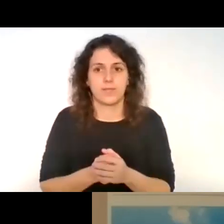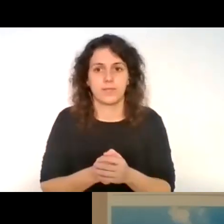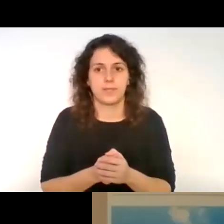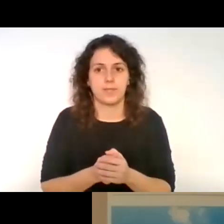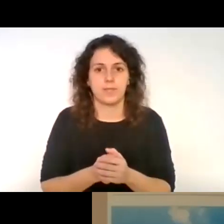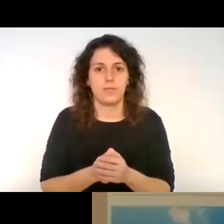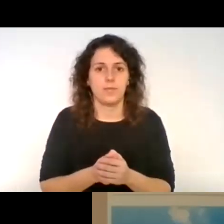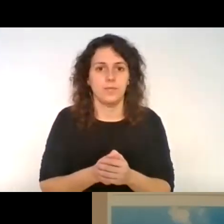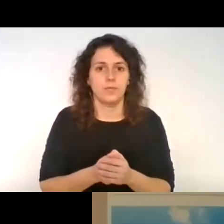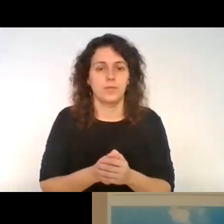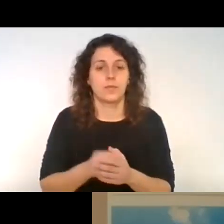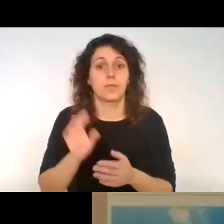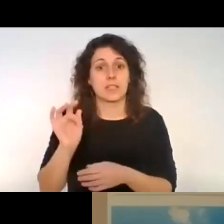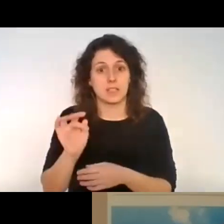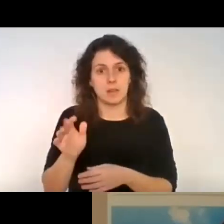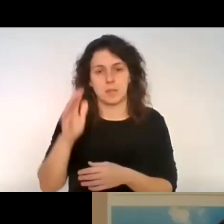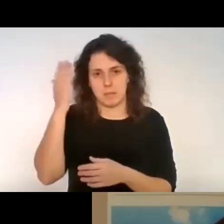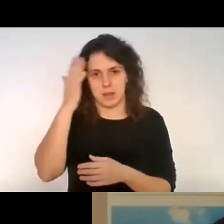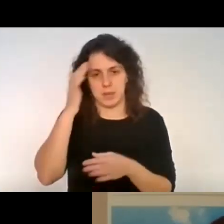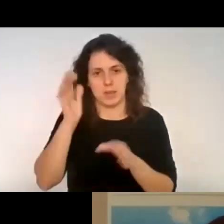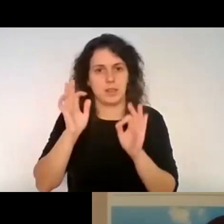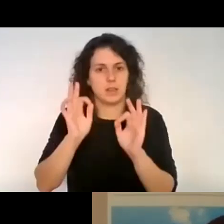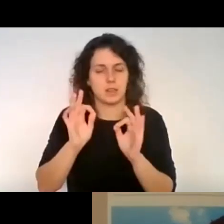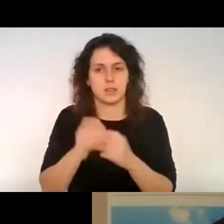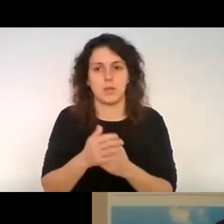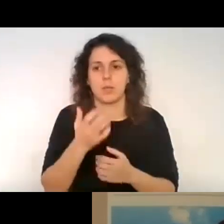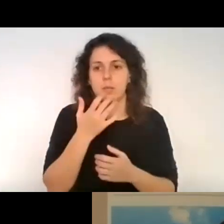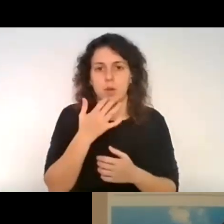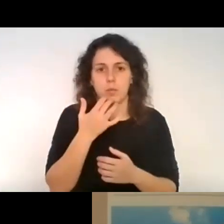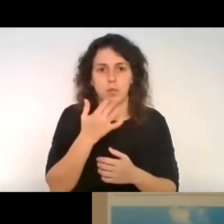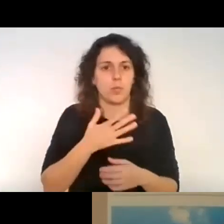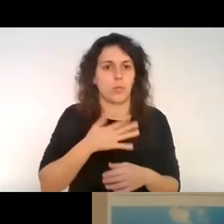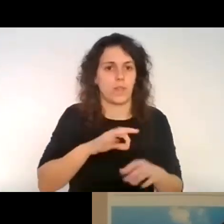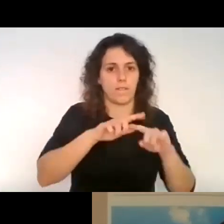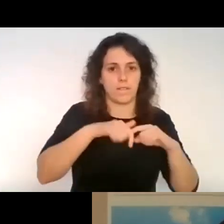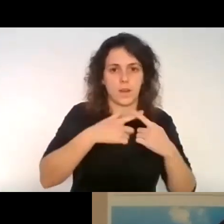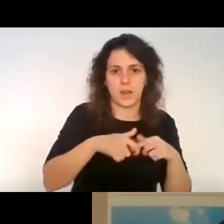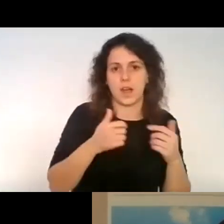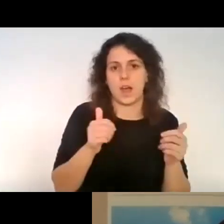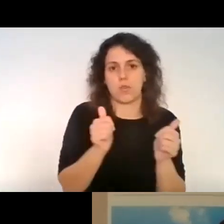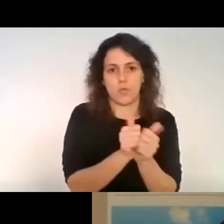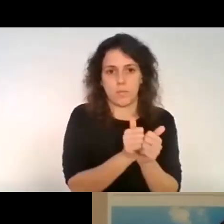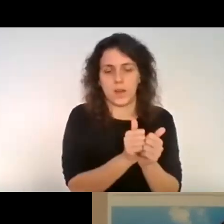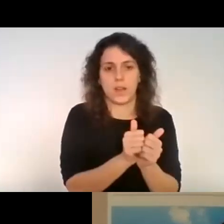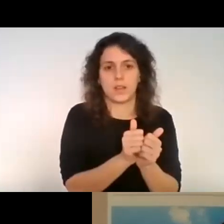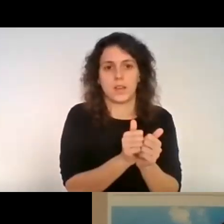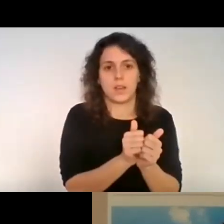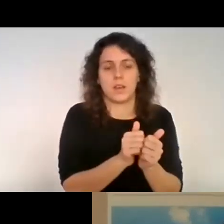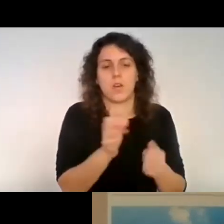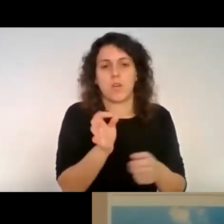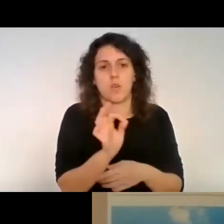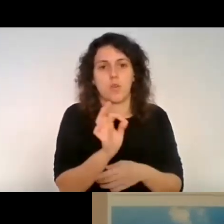Sí, principalmente eso. Puede ser tanto el familiar que viene a acompañar o la